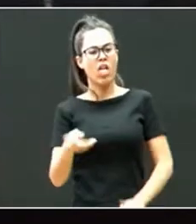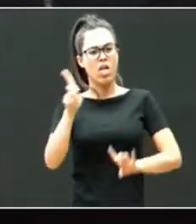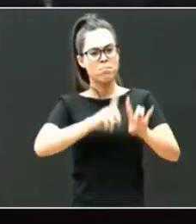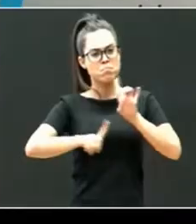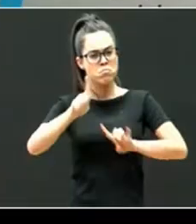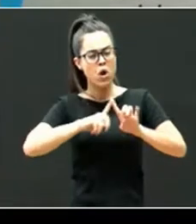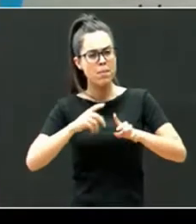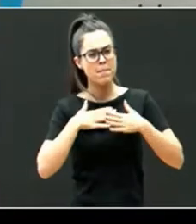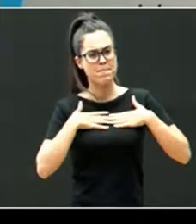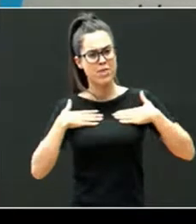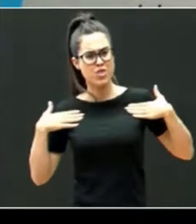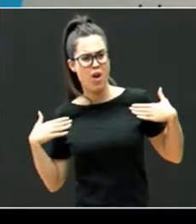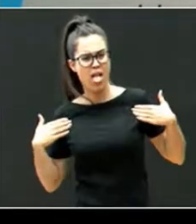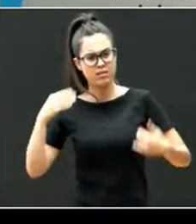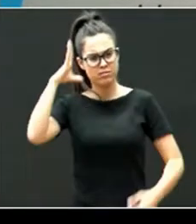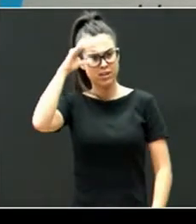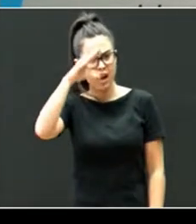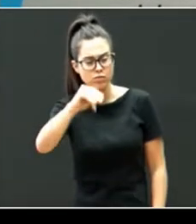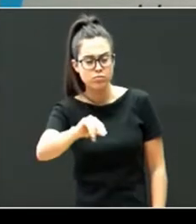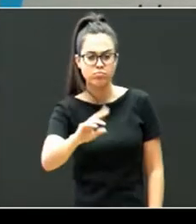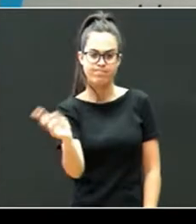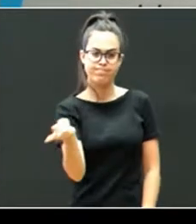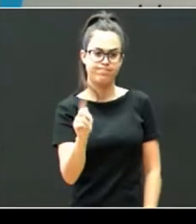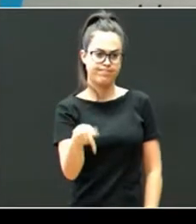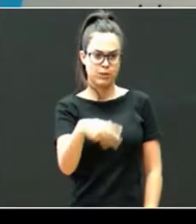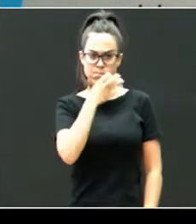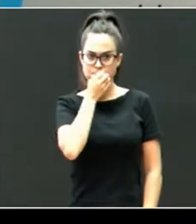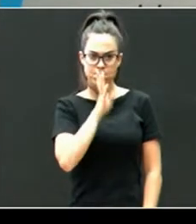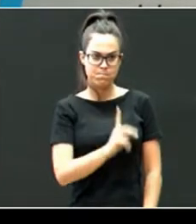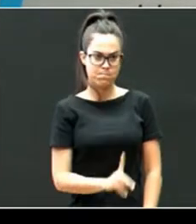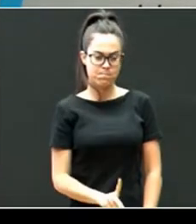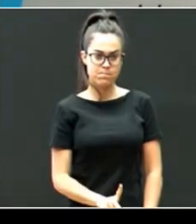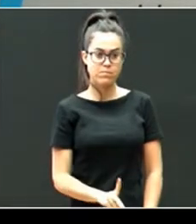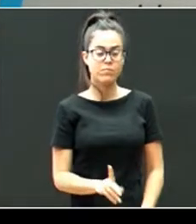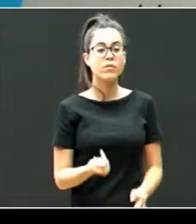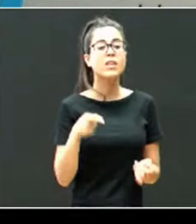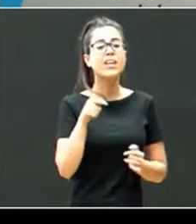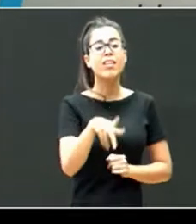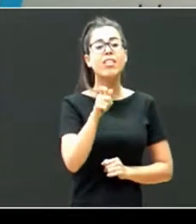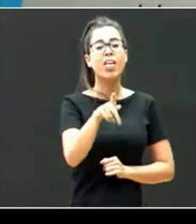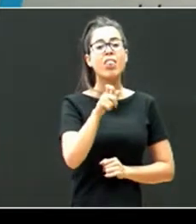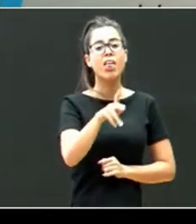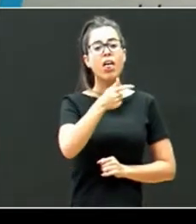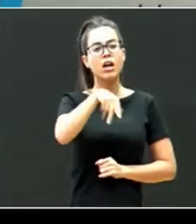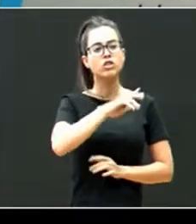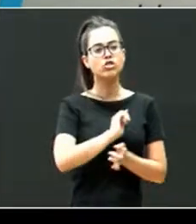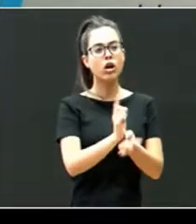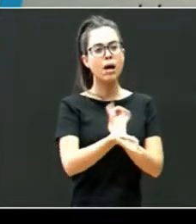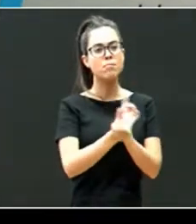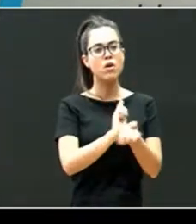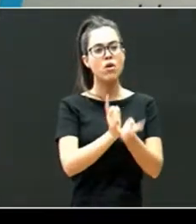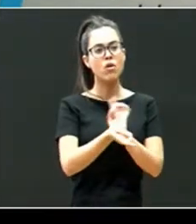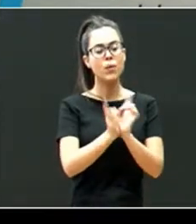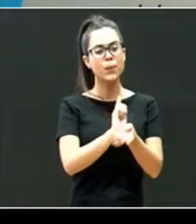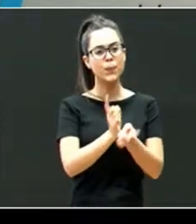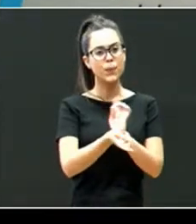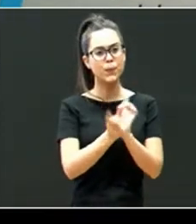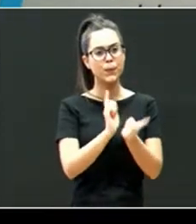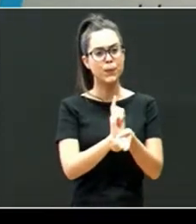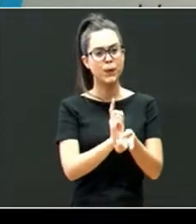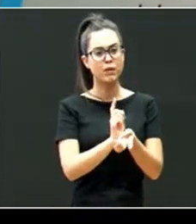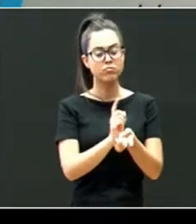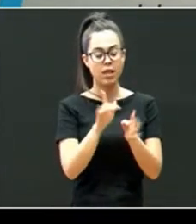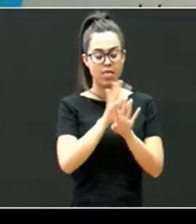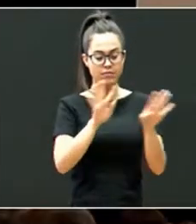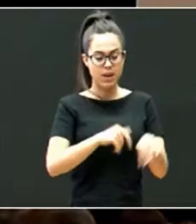emocionales. No es correcto eso. Gracias a su enorme potencial de cambio, de esa capacidad que tiene la